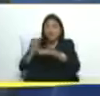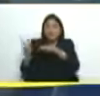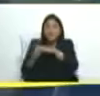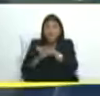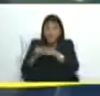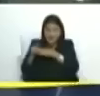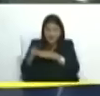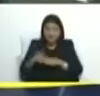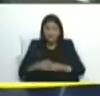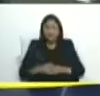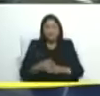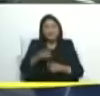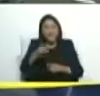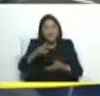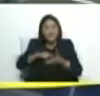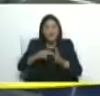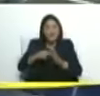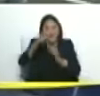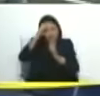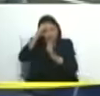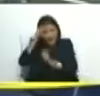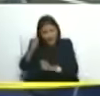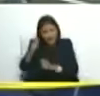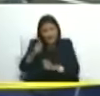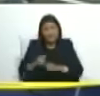el mejor homenaje que se podía hacer